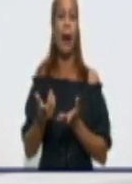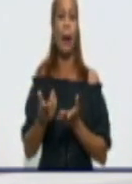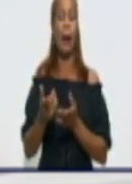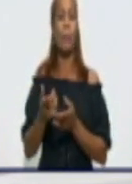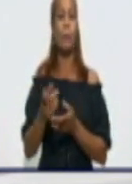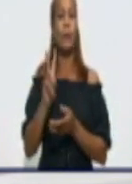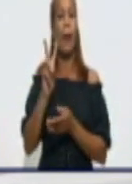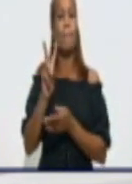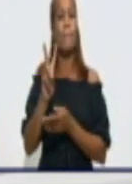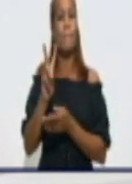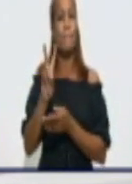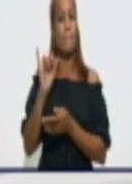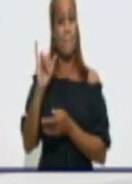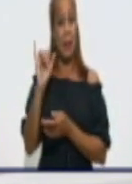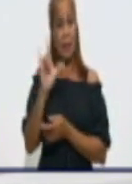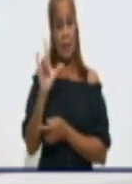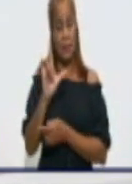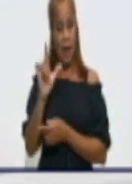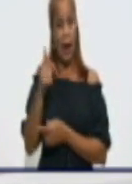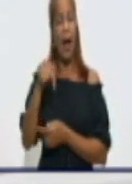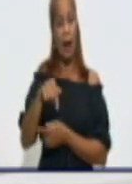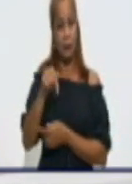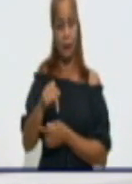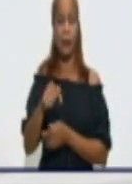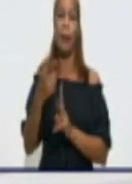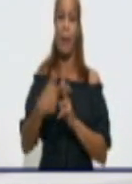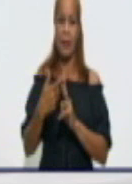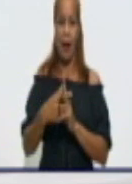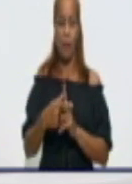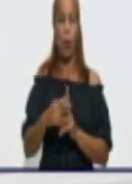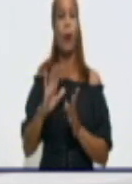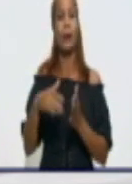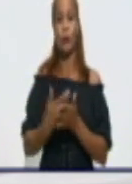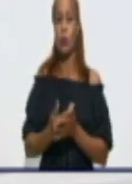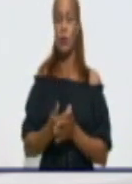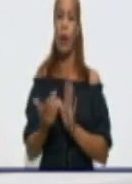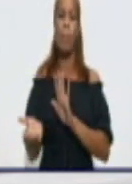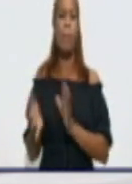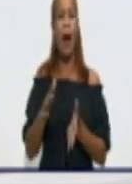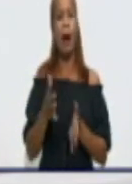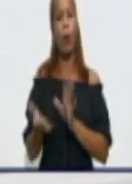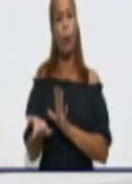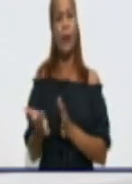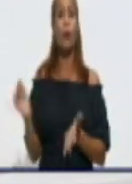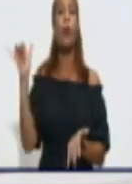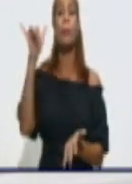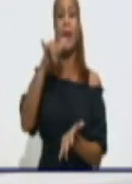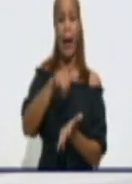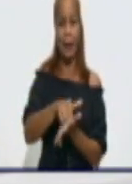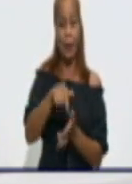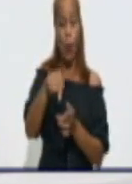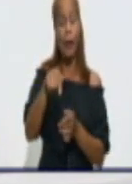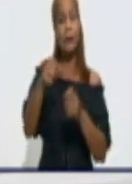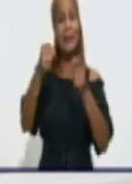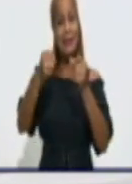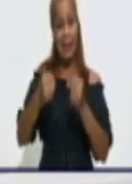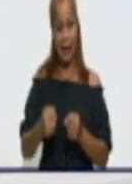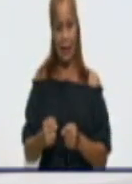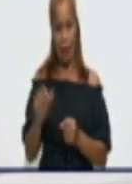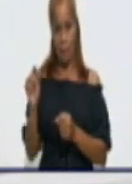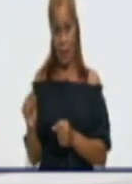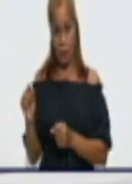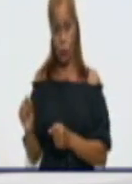condiciones creadas para que el viajero permanezca allí. Aquí aproximadamente el tiempo de permanencia del viajero en estos lugares